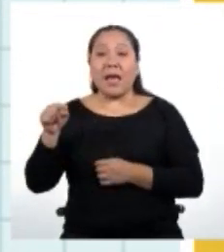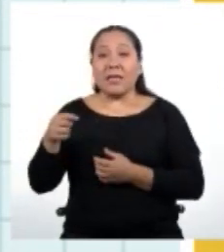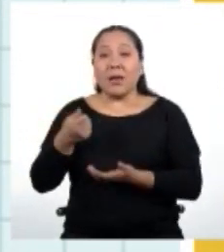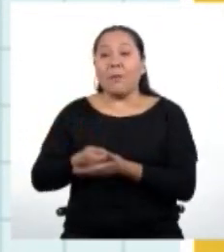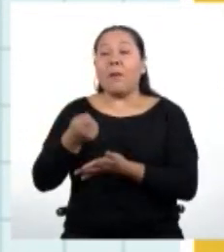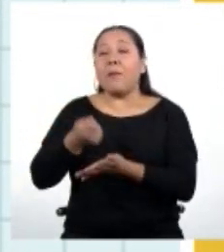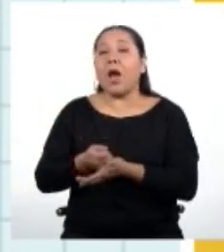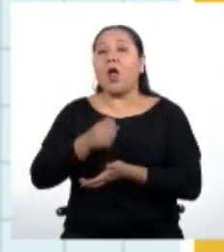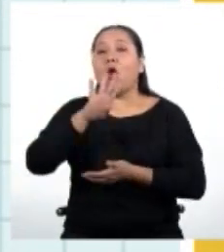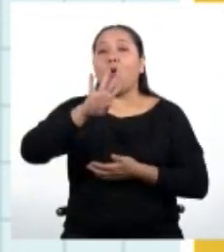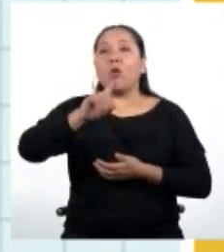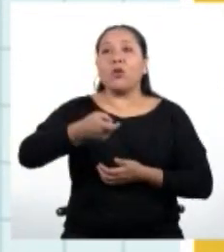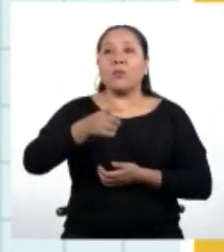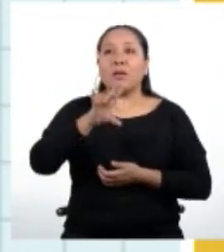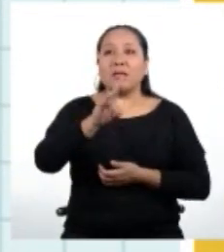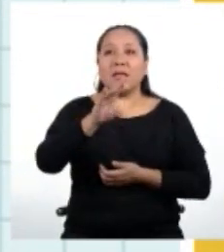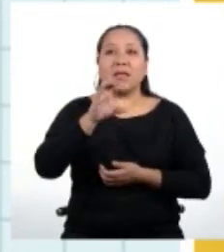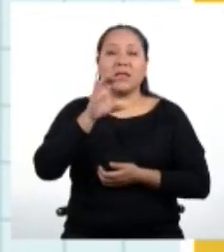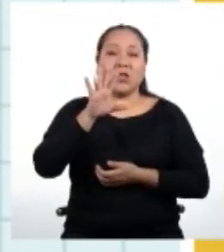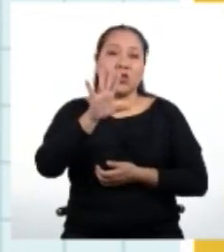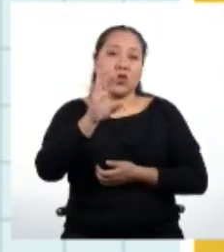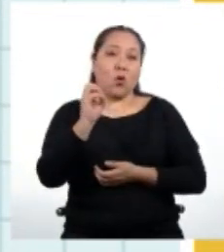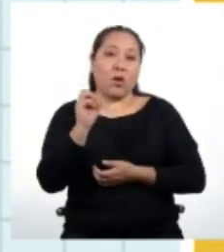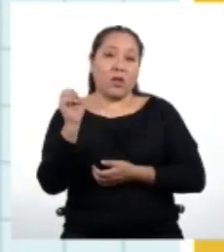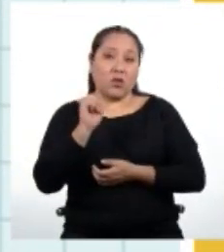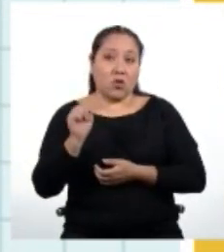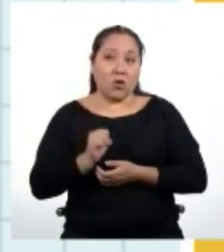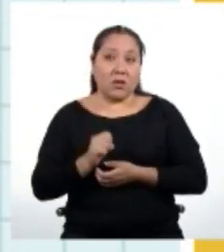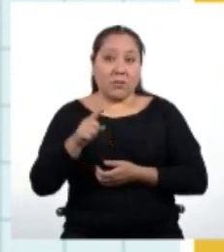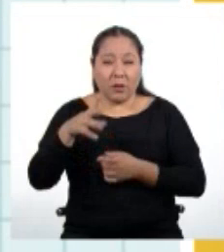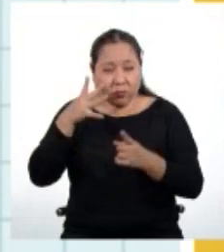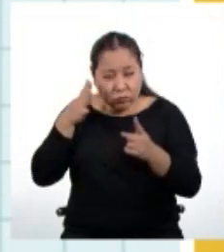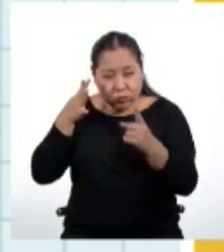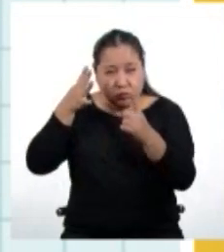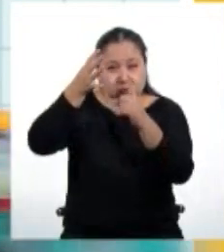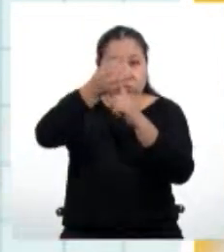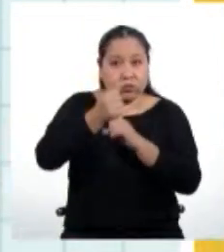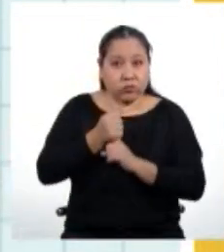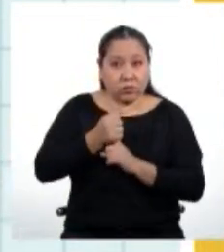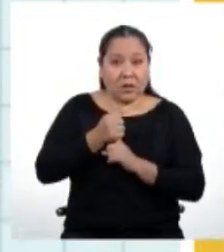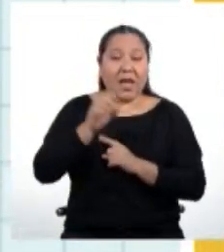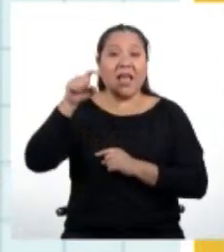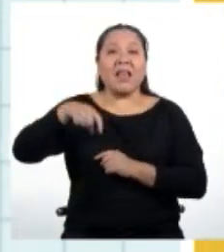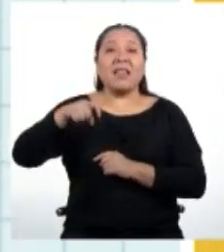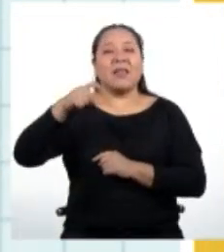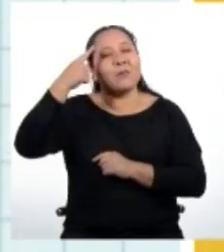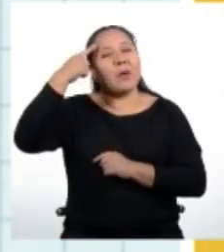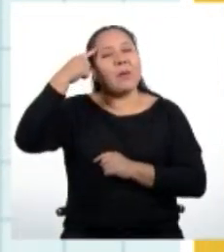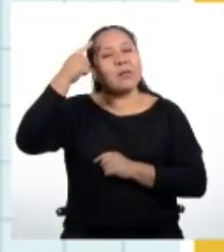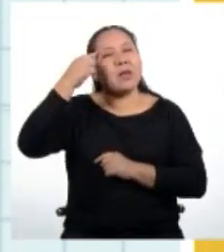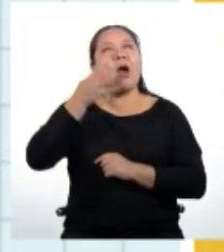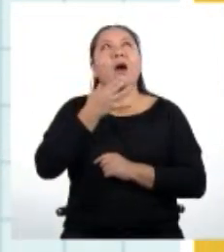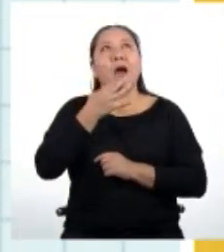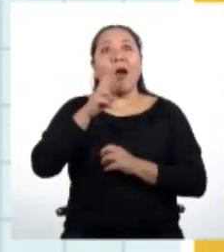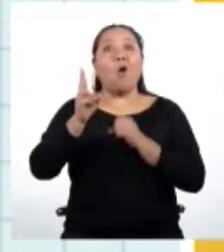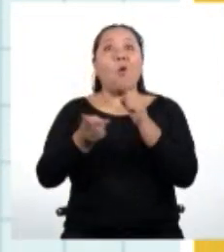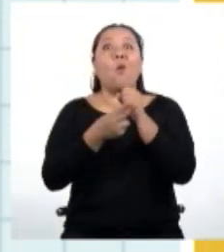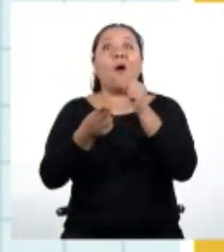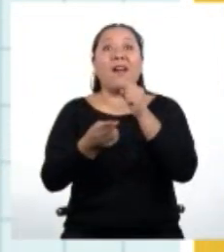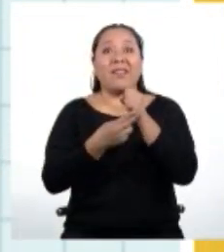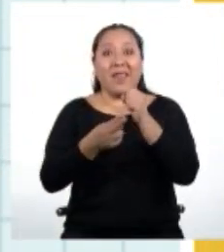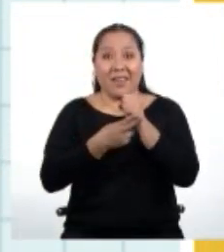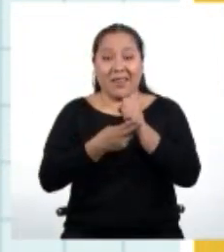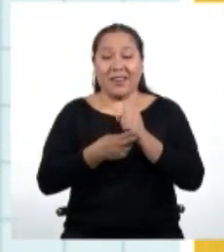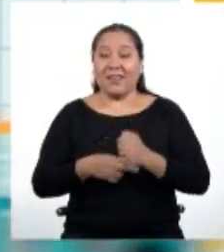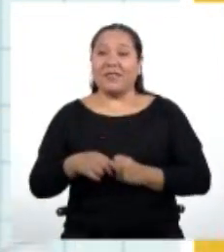.750 soles. Para lograr esa meta se ha propuesto un plan de ahorros que consiste en lo